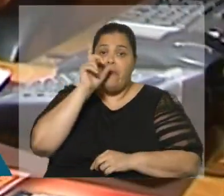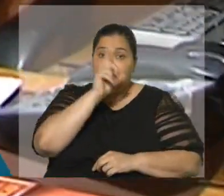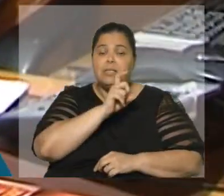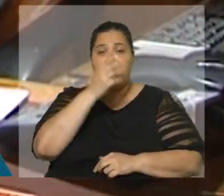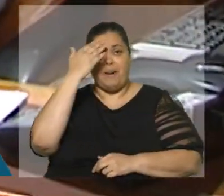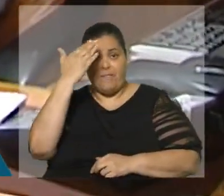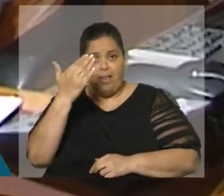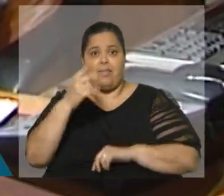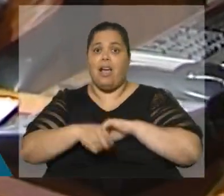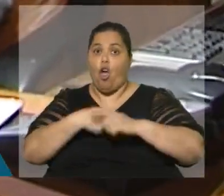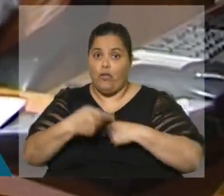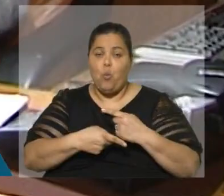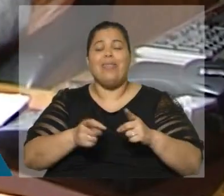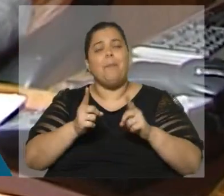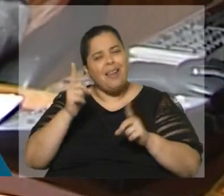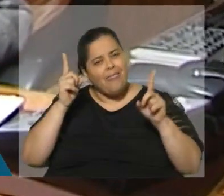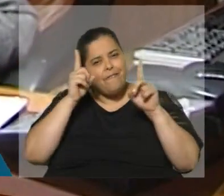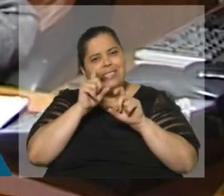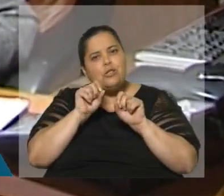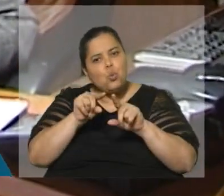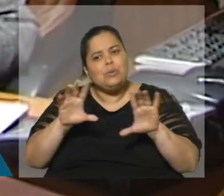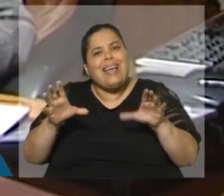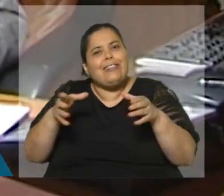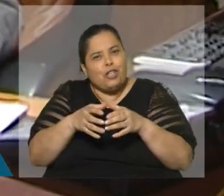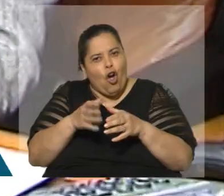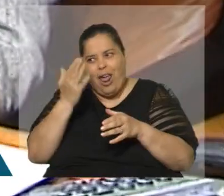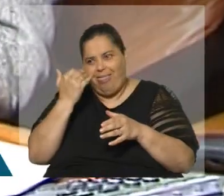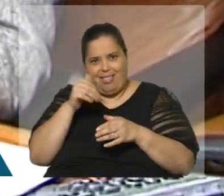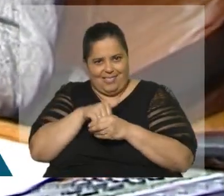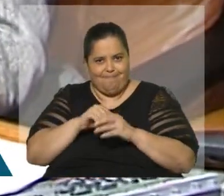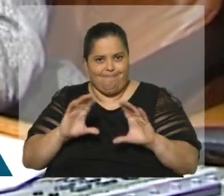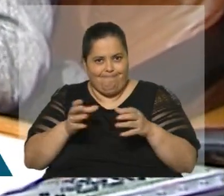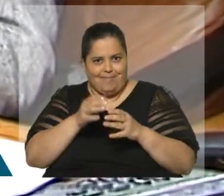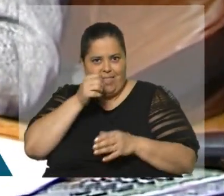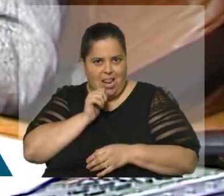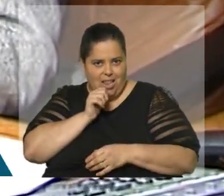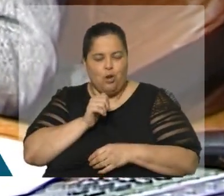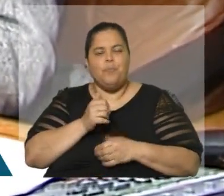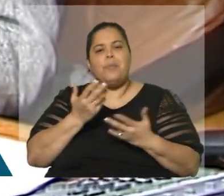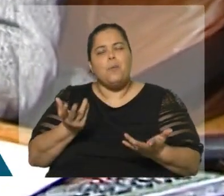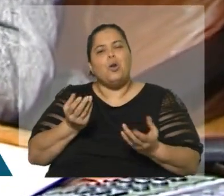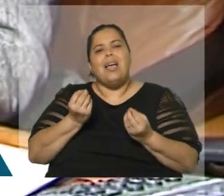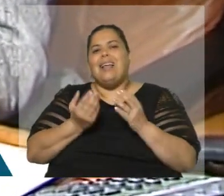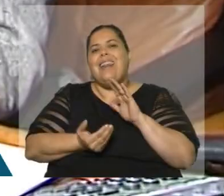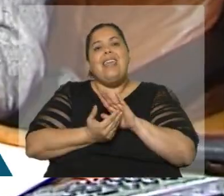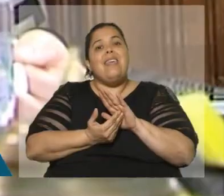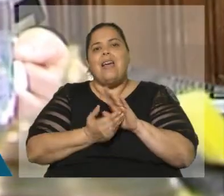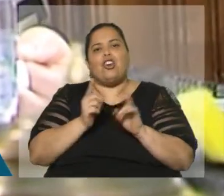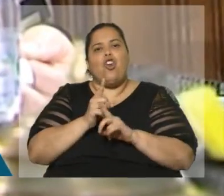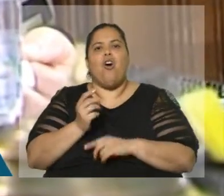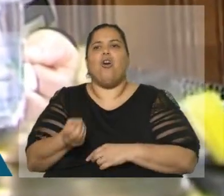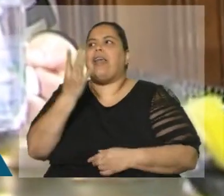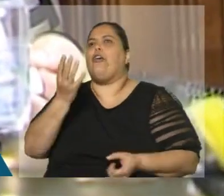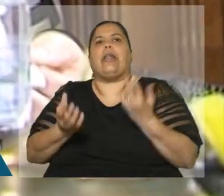Frente y es difícil para el sector que supo aglutinar Danilo Astori, porque los liderazgos no se inventan,